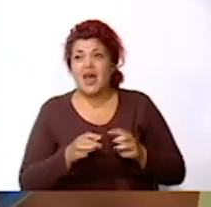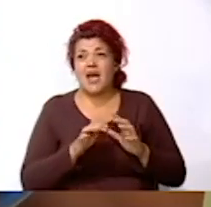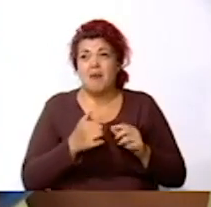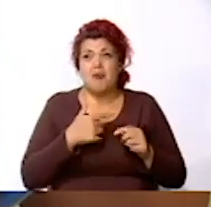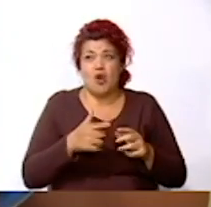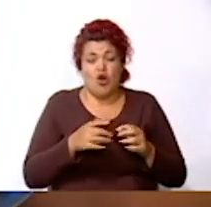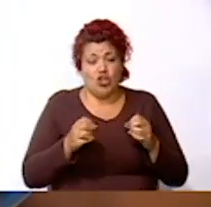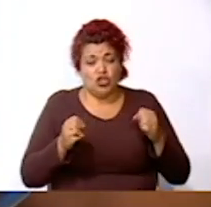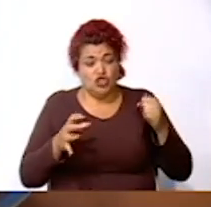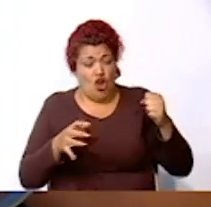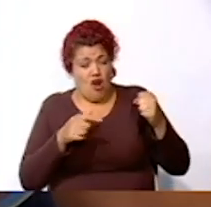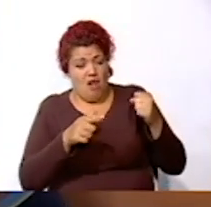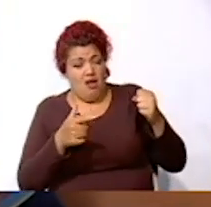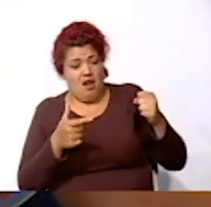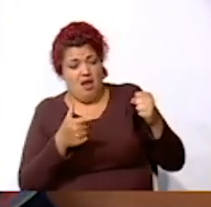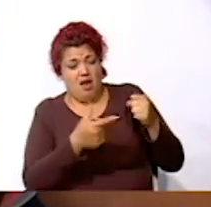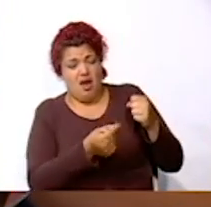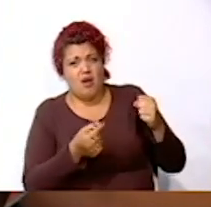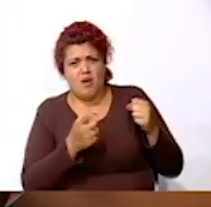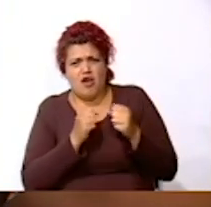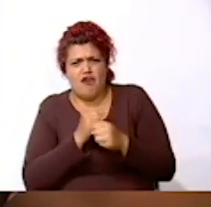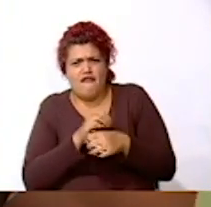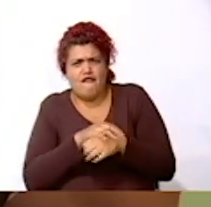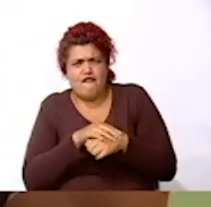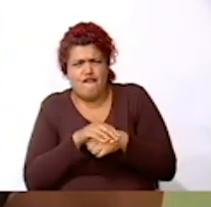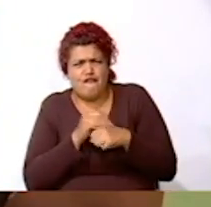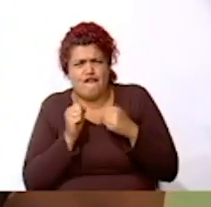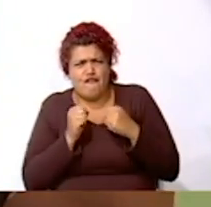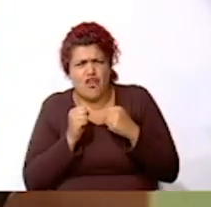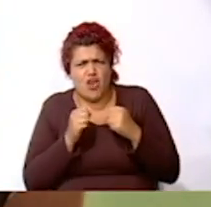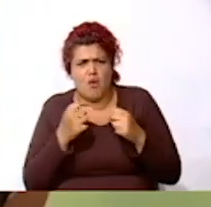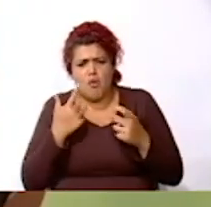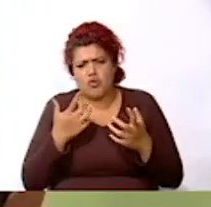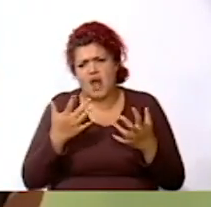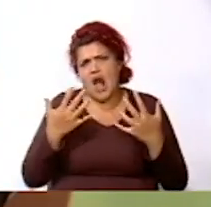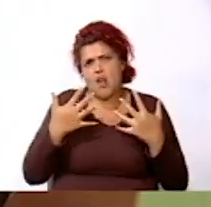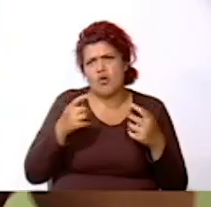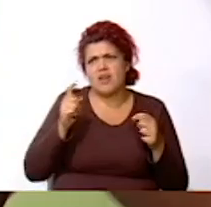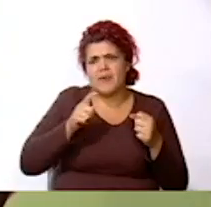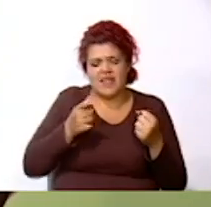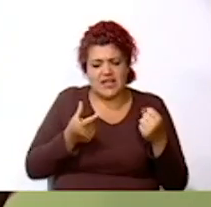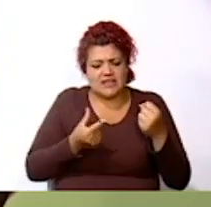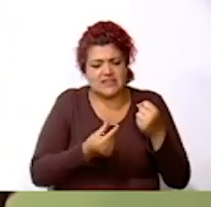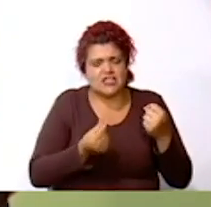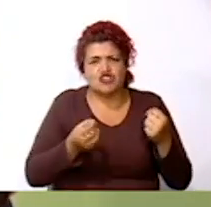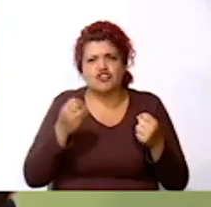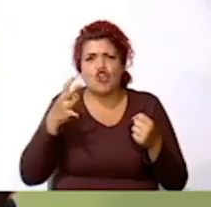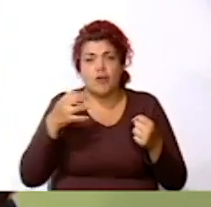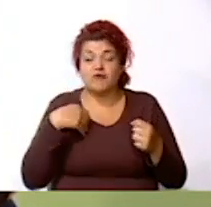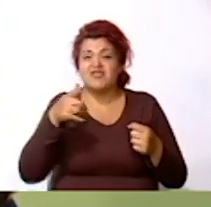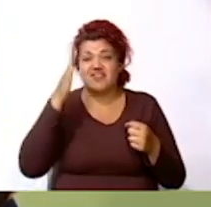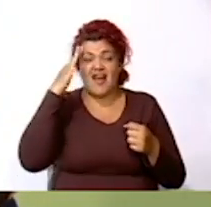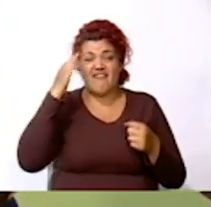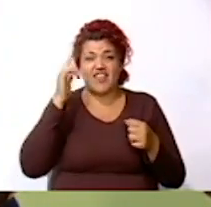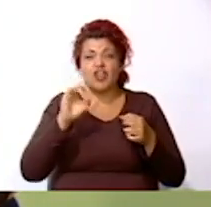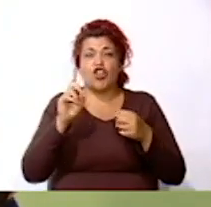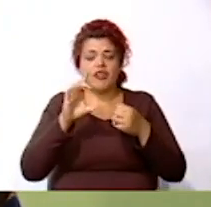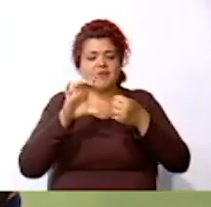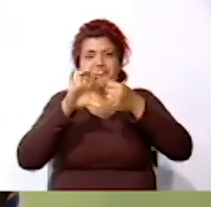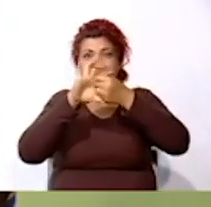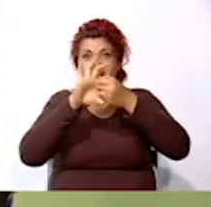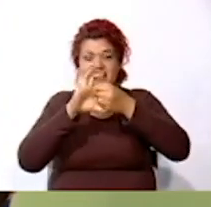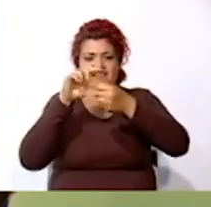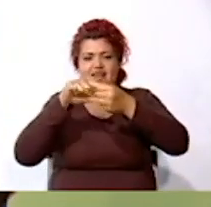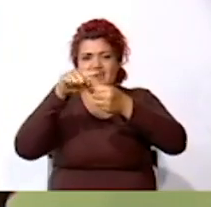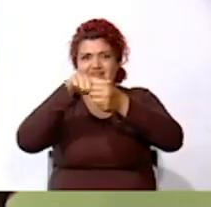Ustedes han oído hablar De los De los polos De los polos